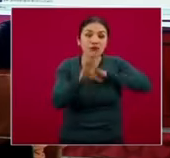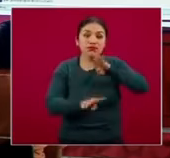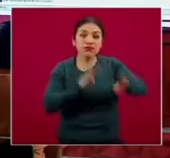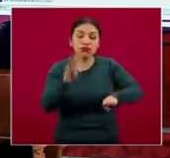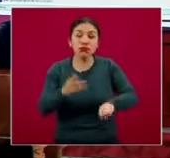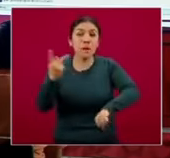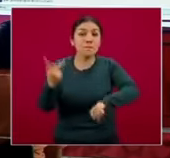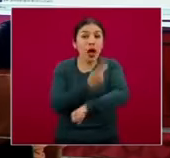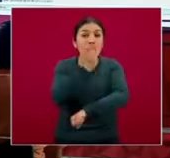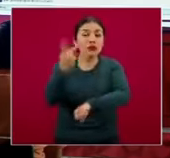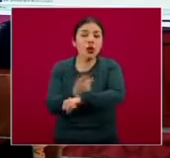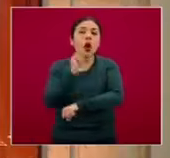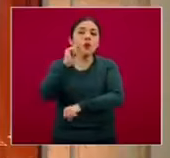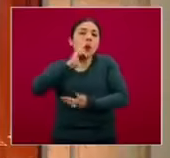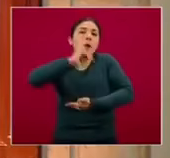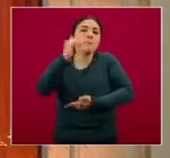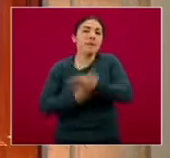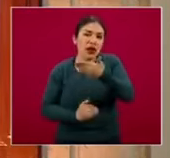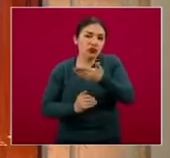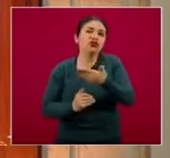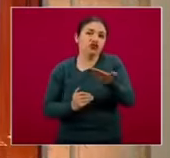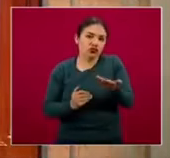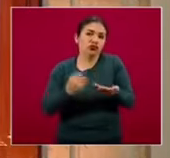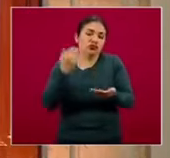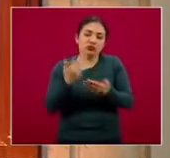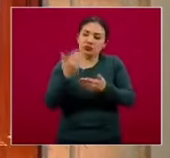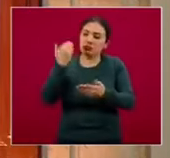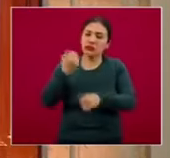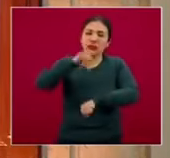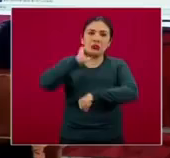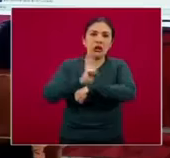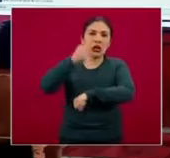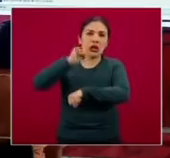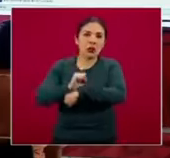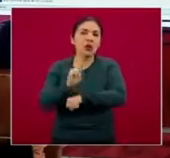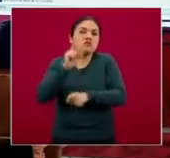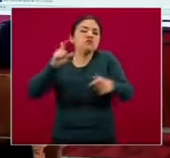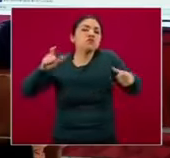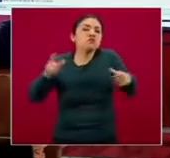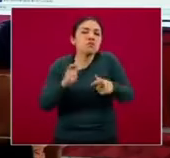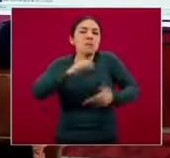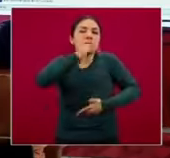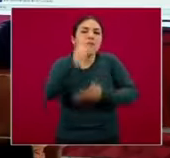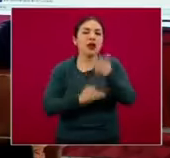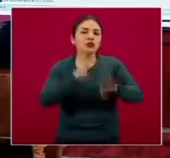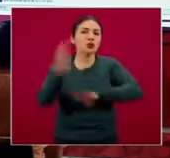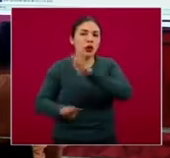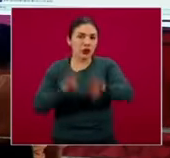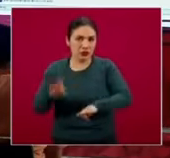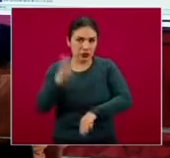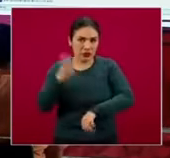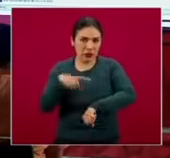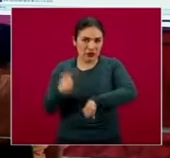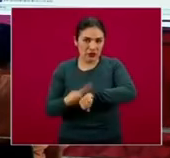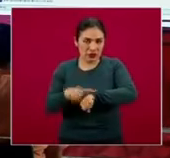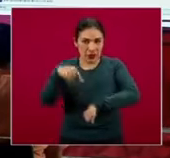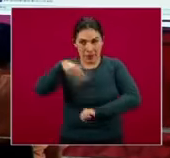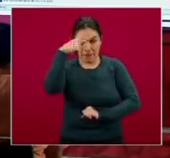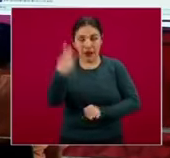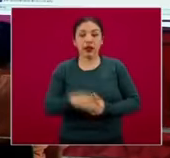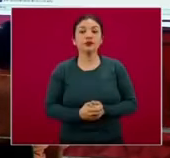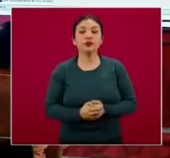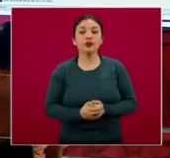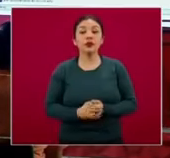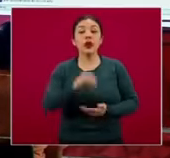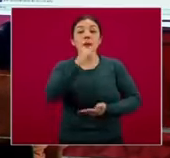ocurriendo menos, al menos en las últimas semanas de lo que lleva esta epidemia en México. Menos